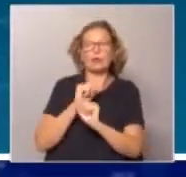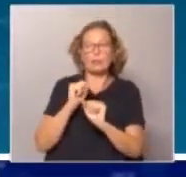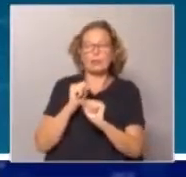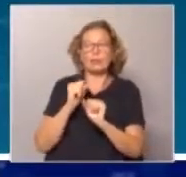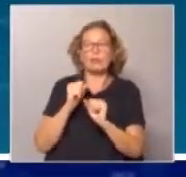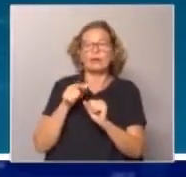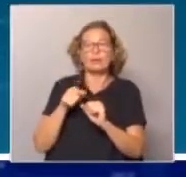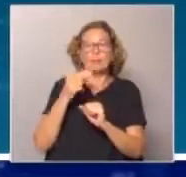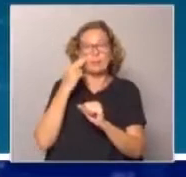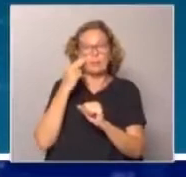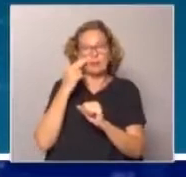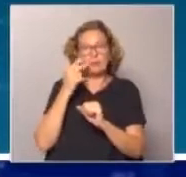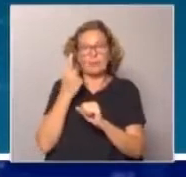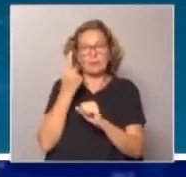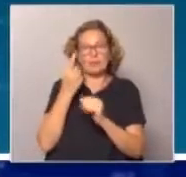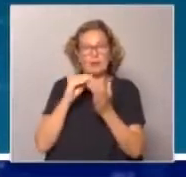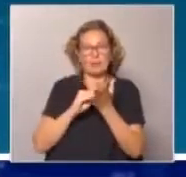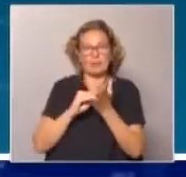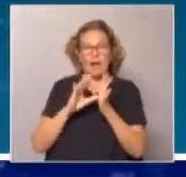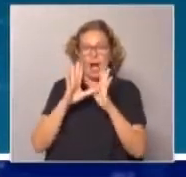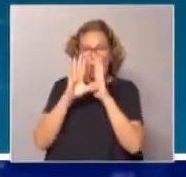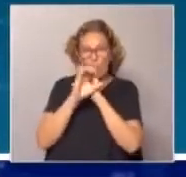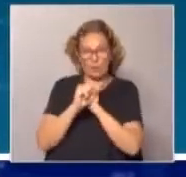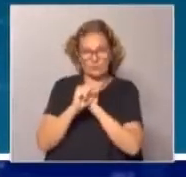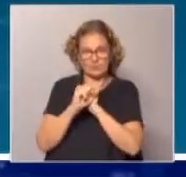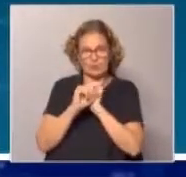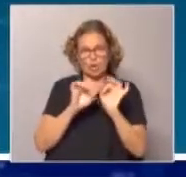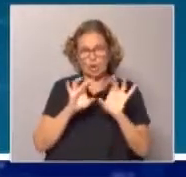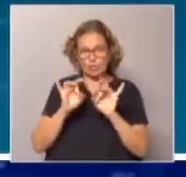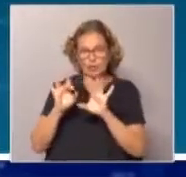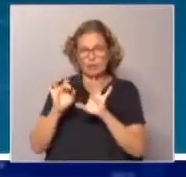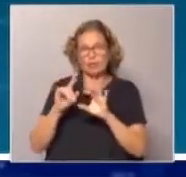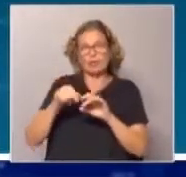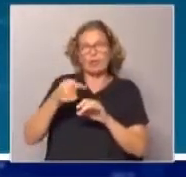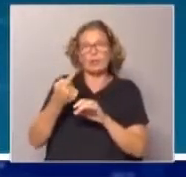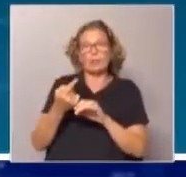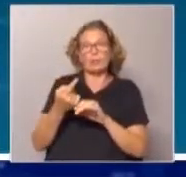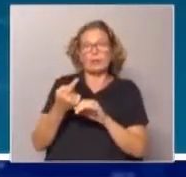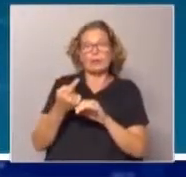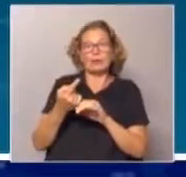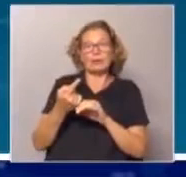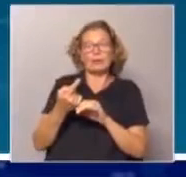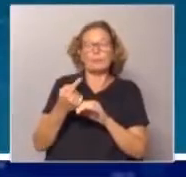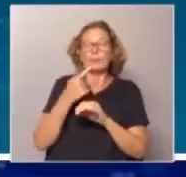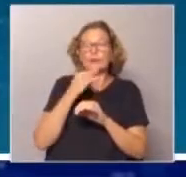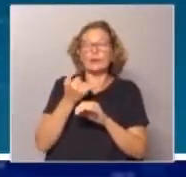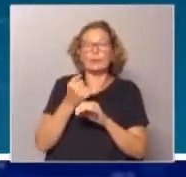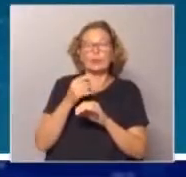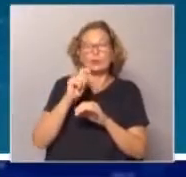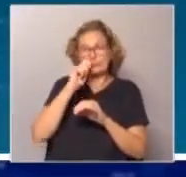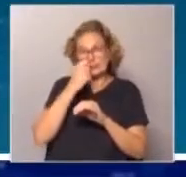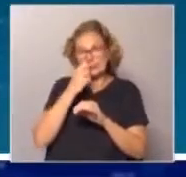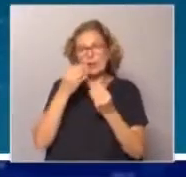salir de esa primera ola, es decir, contenerla. Y después empezó a jugar sobre todo la famosa estrategia Tetris, testear